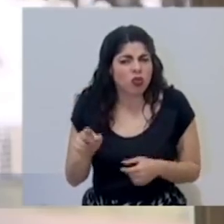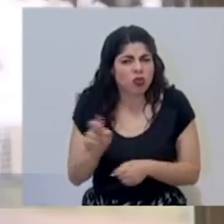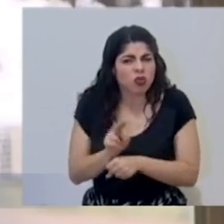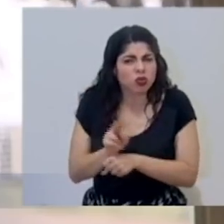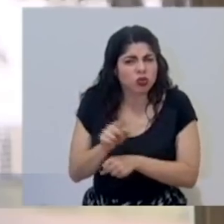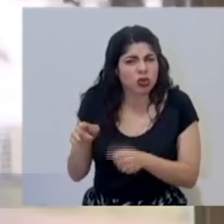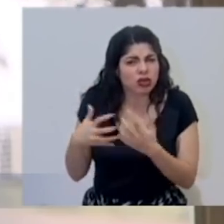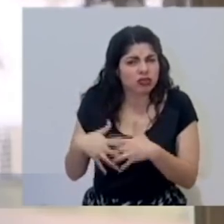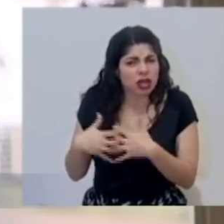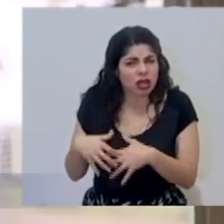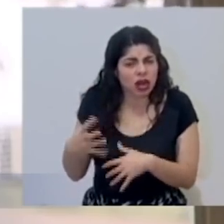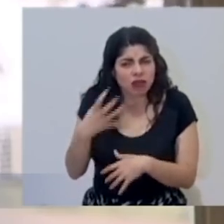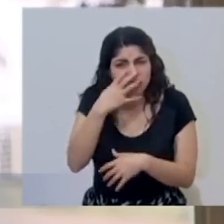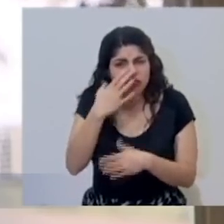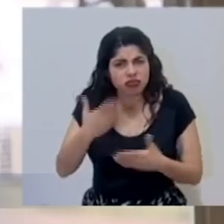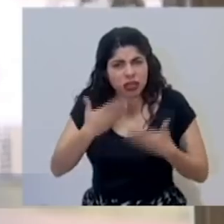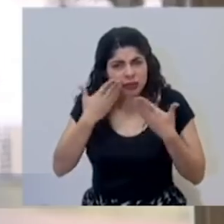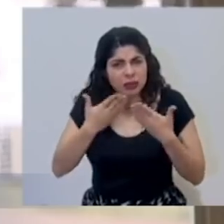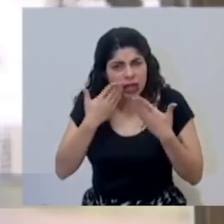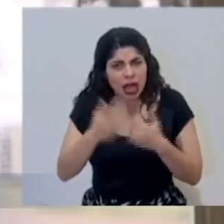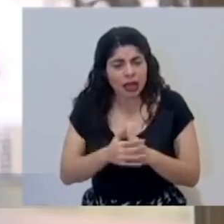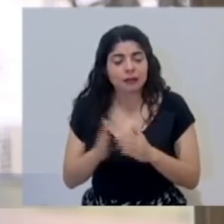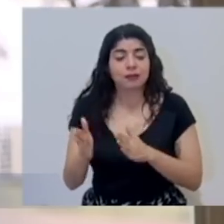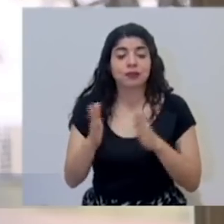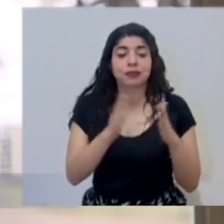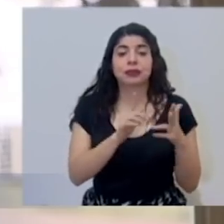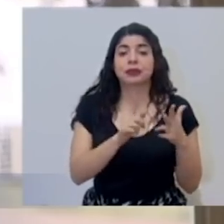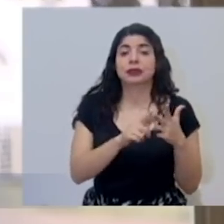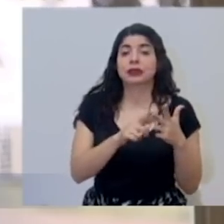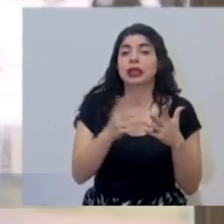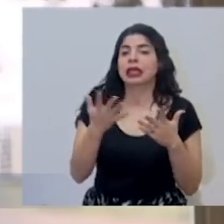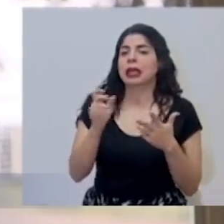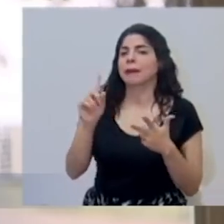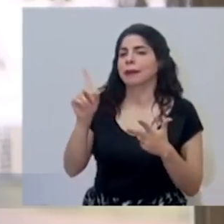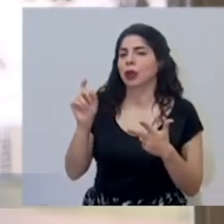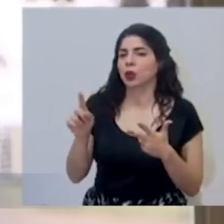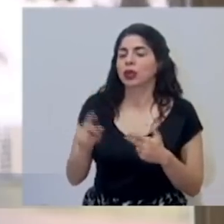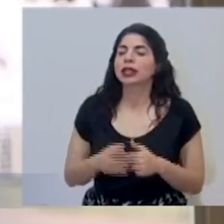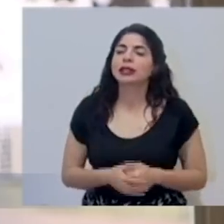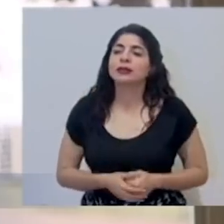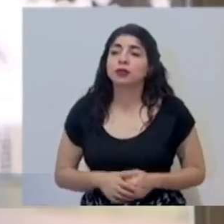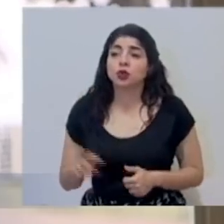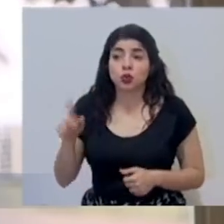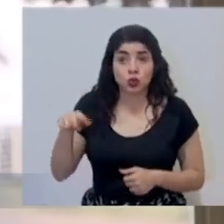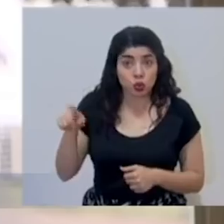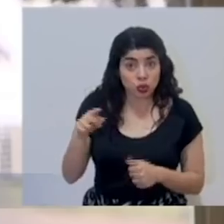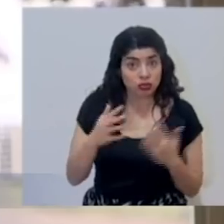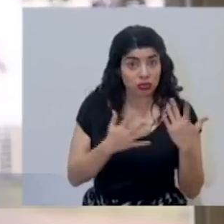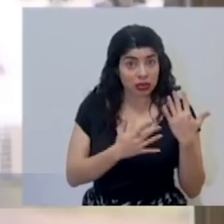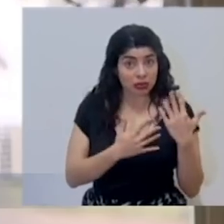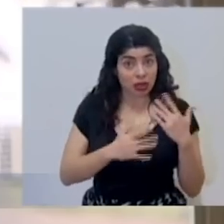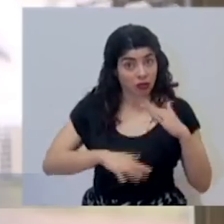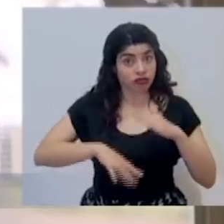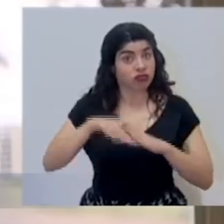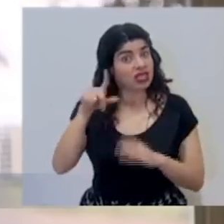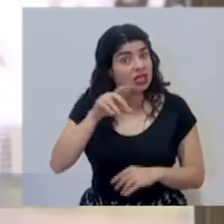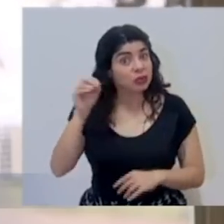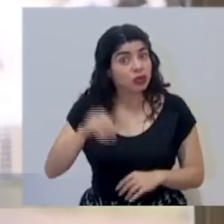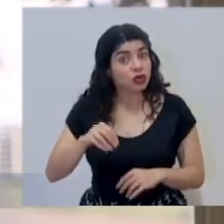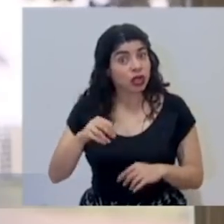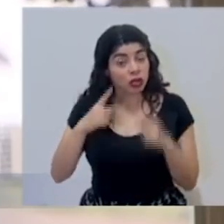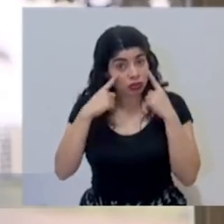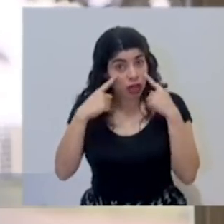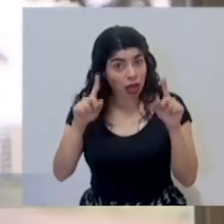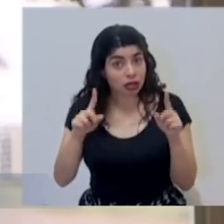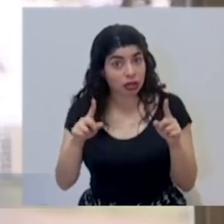se van a utilizar. También queríamos preguntarle si esperan un 100% de éxito en